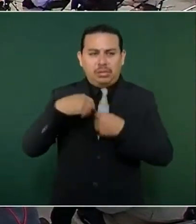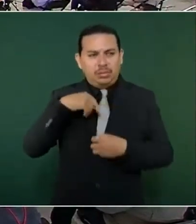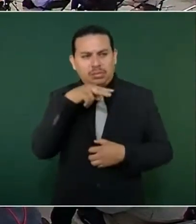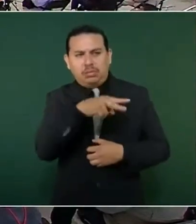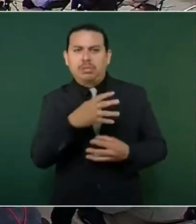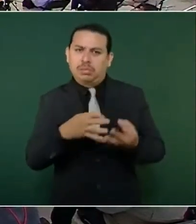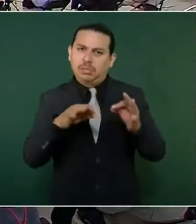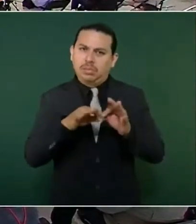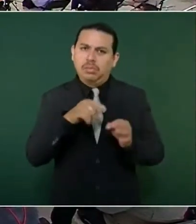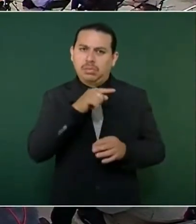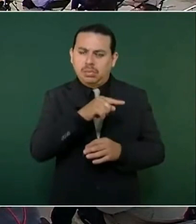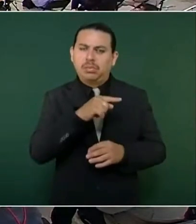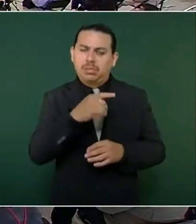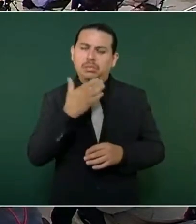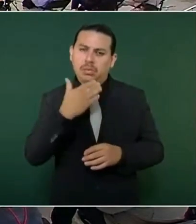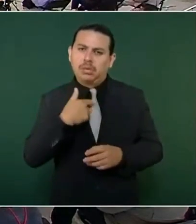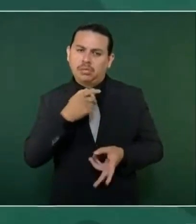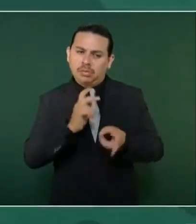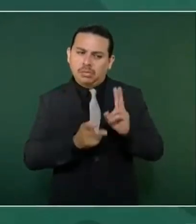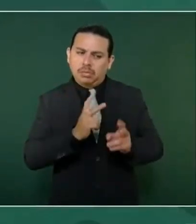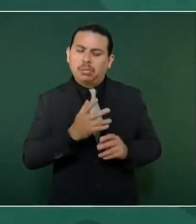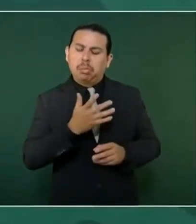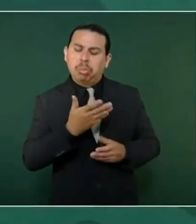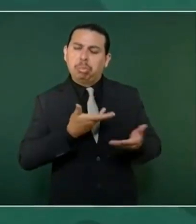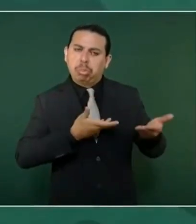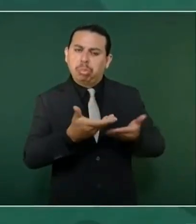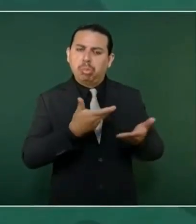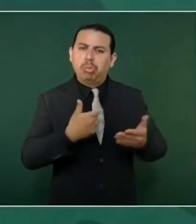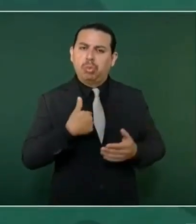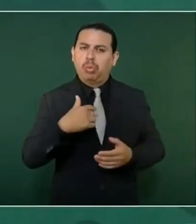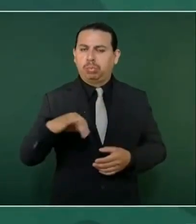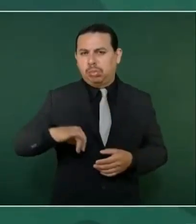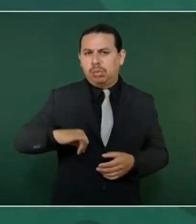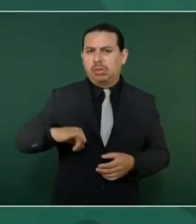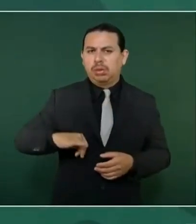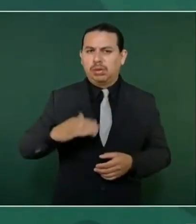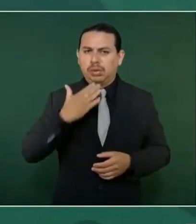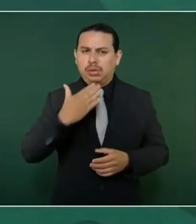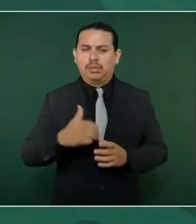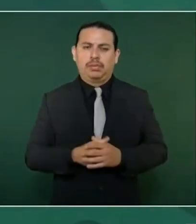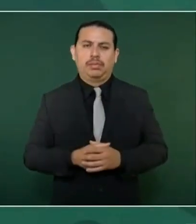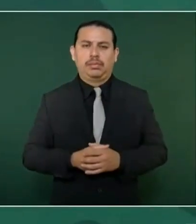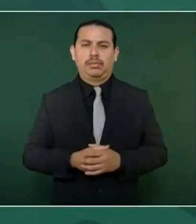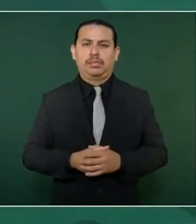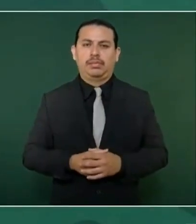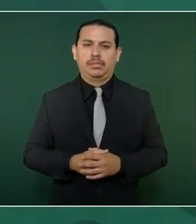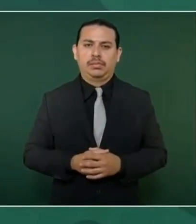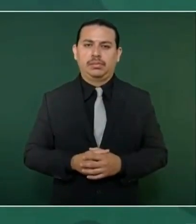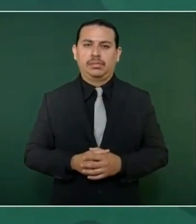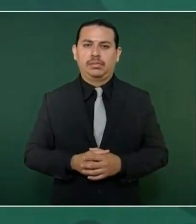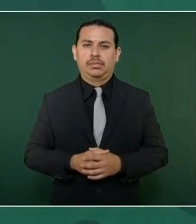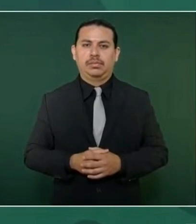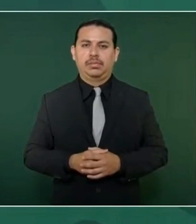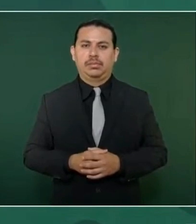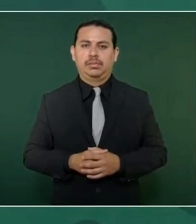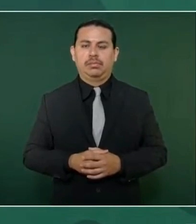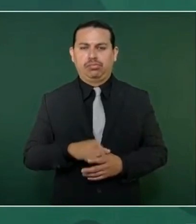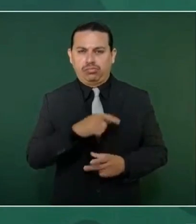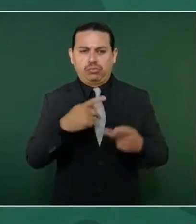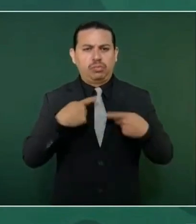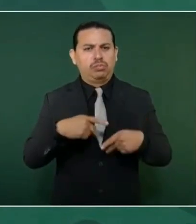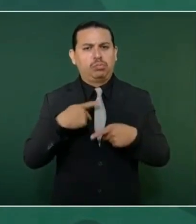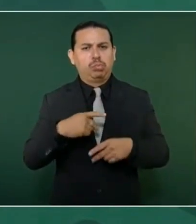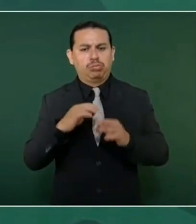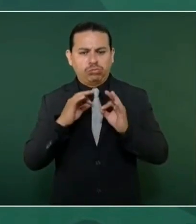muy decente,